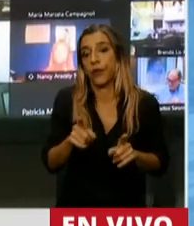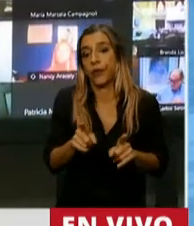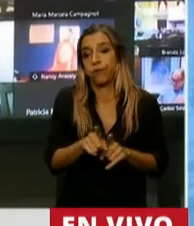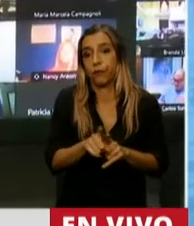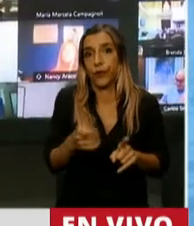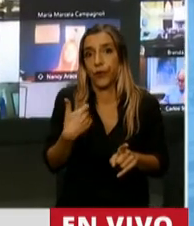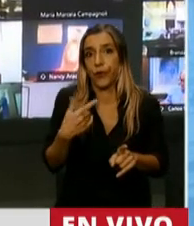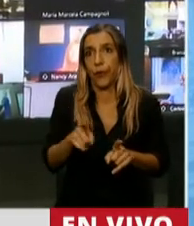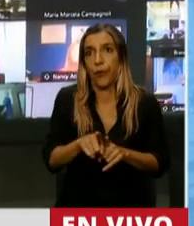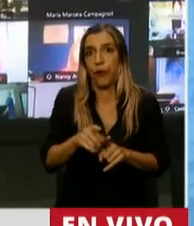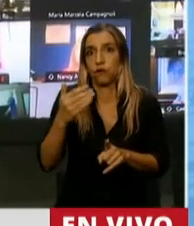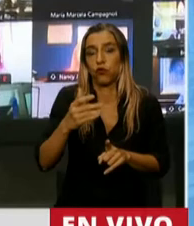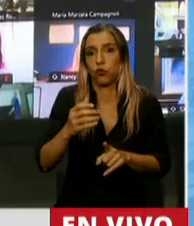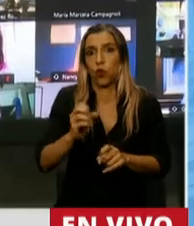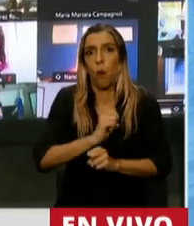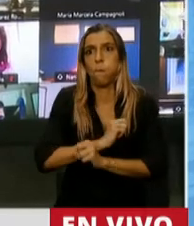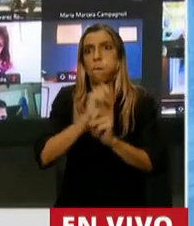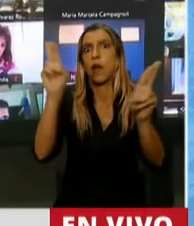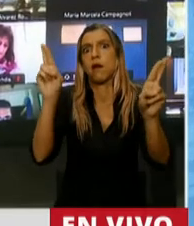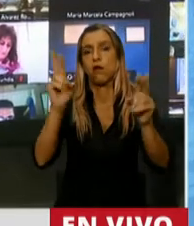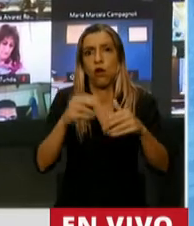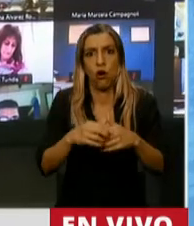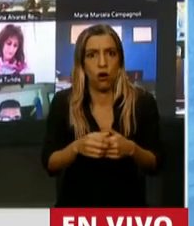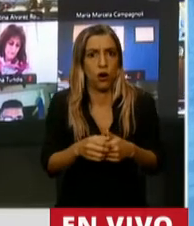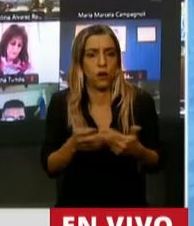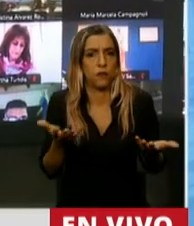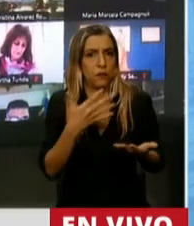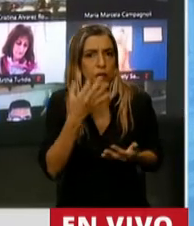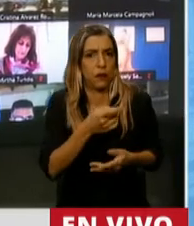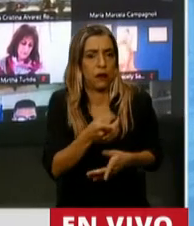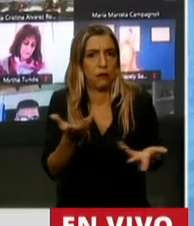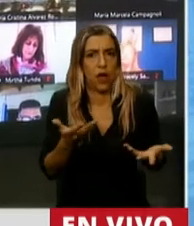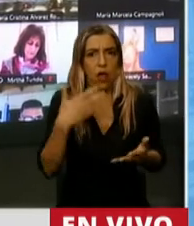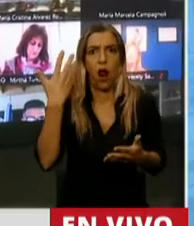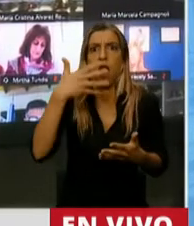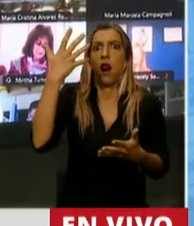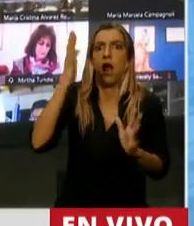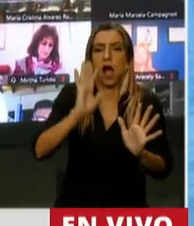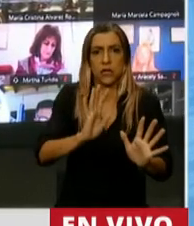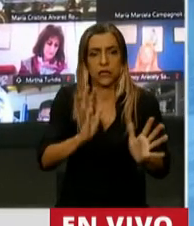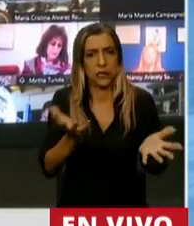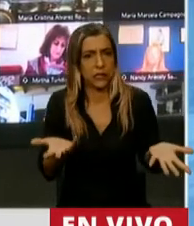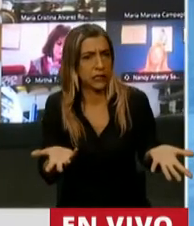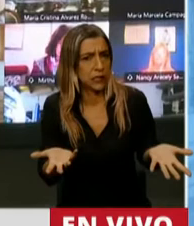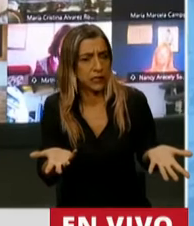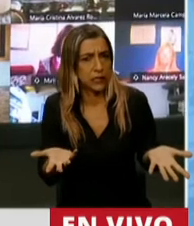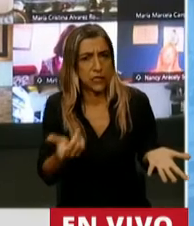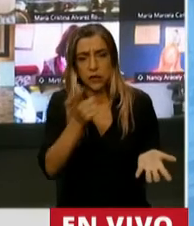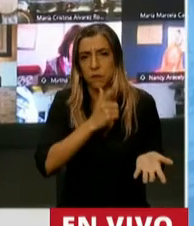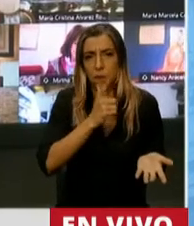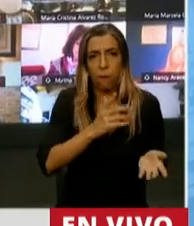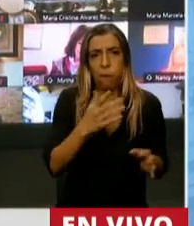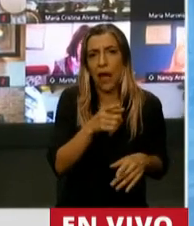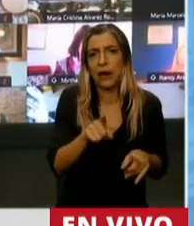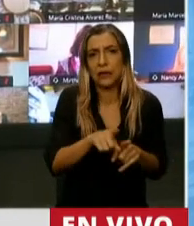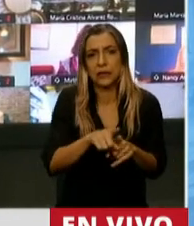apocalipsis. Lo que pasa es que pareciera que se subió al caballo rojo. El caballo rojo es justamente el jinete que